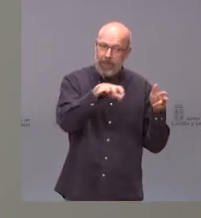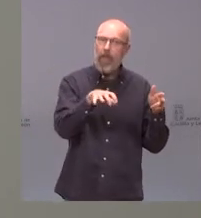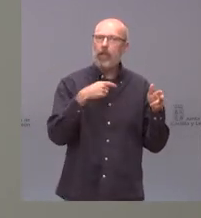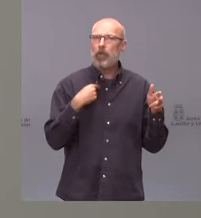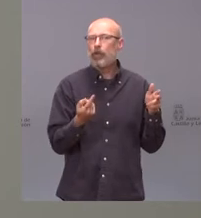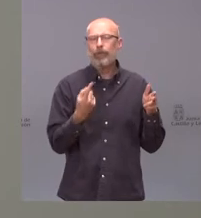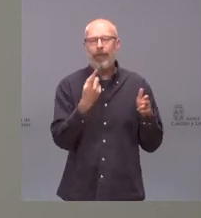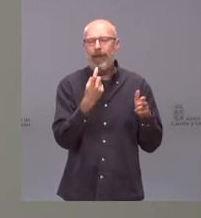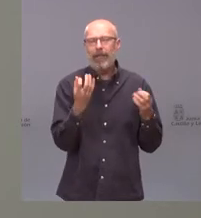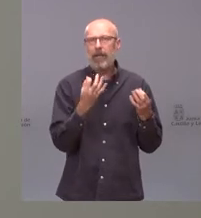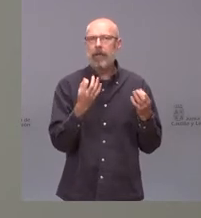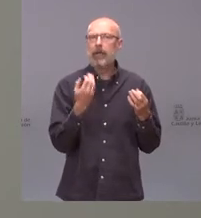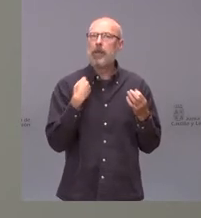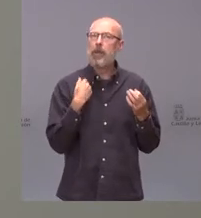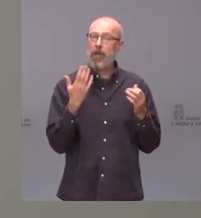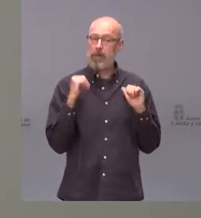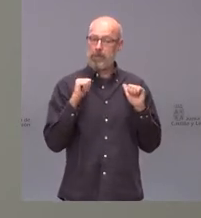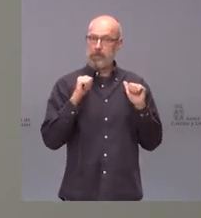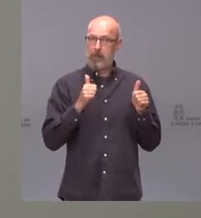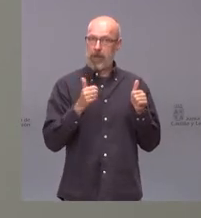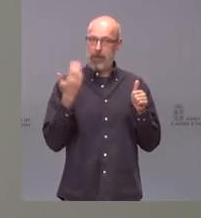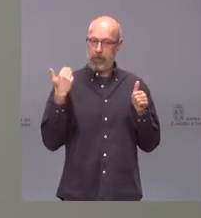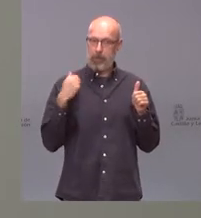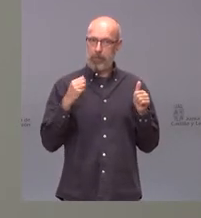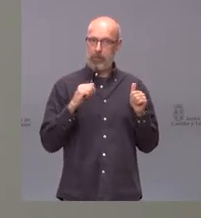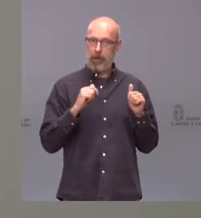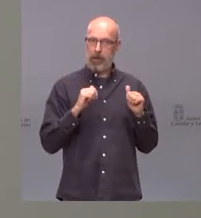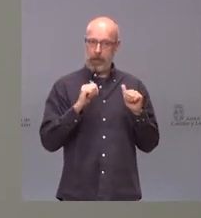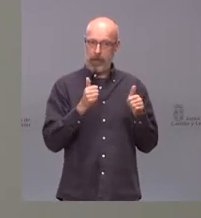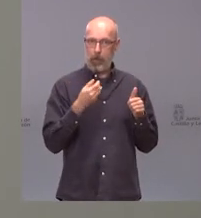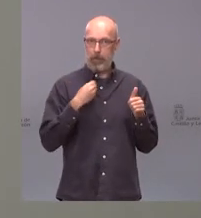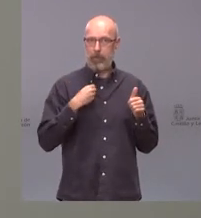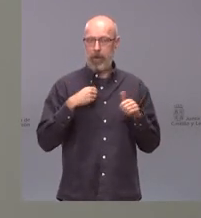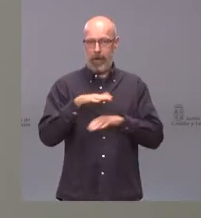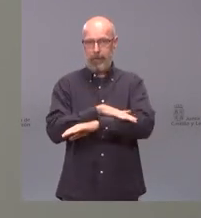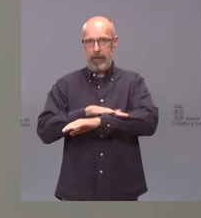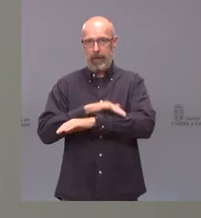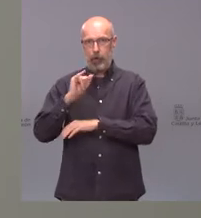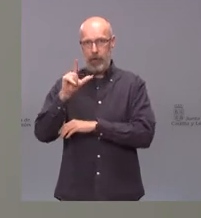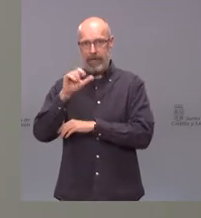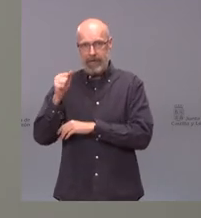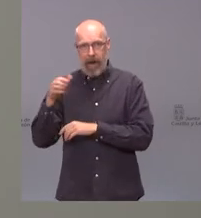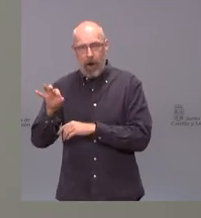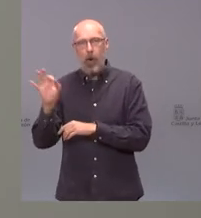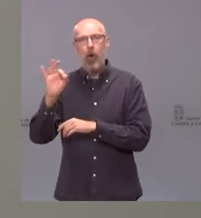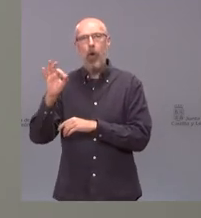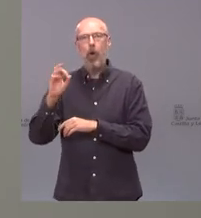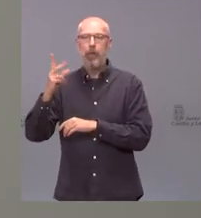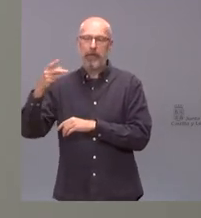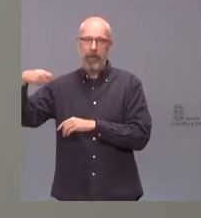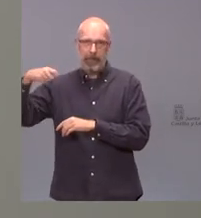primera ola quien tenía la responsabilidad el ministro y ya por aquel entonces o el ministro el vicepresidente Iglesias